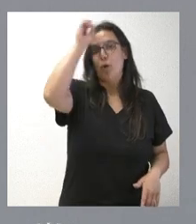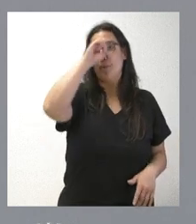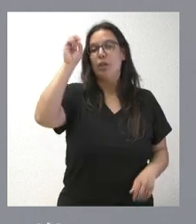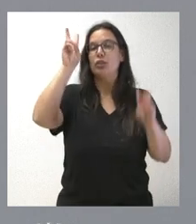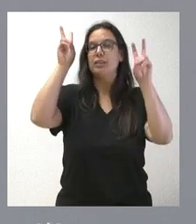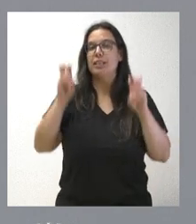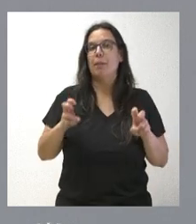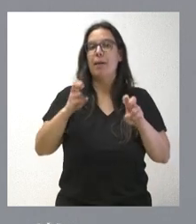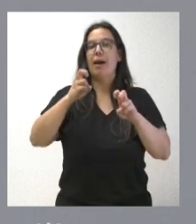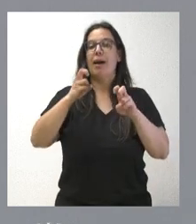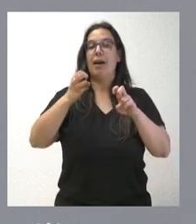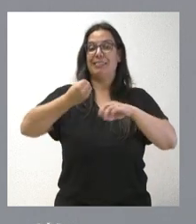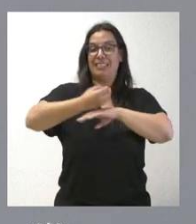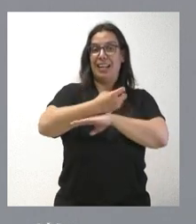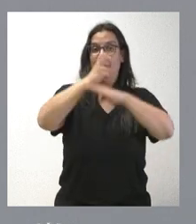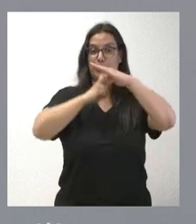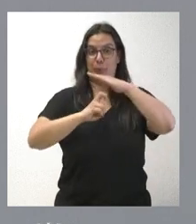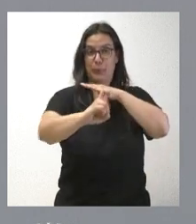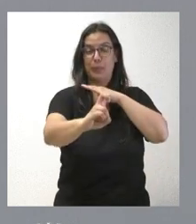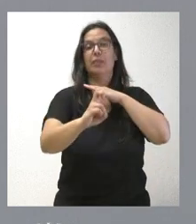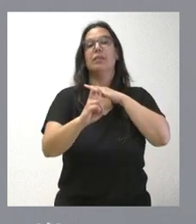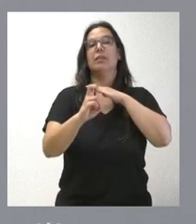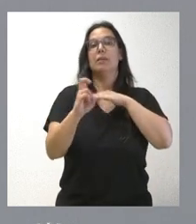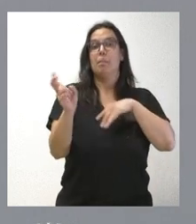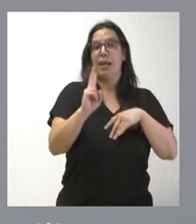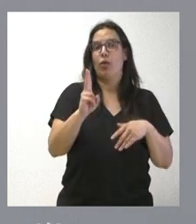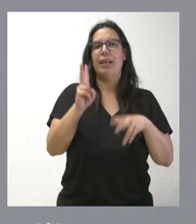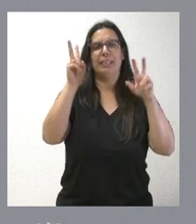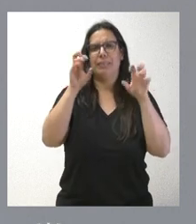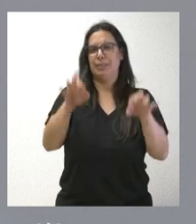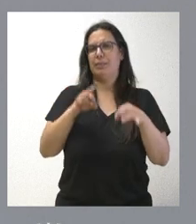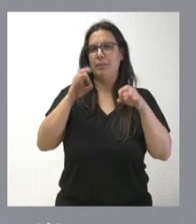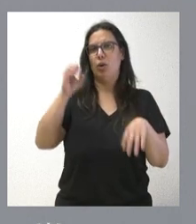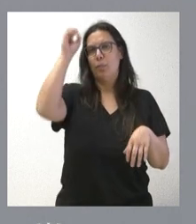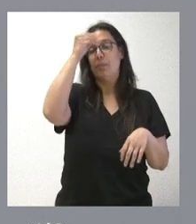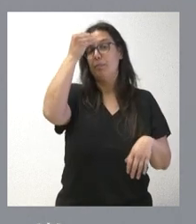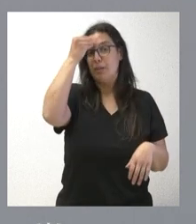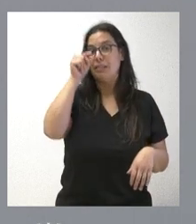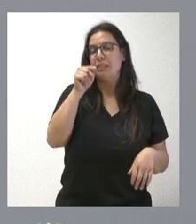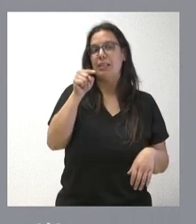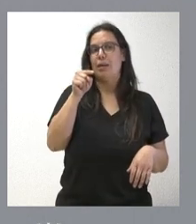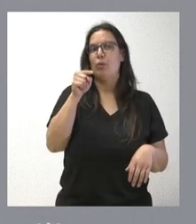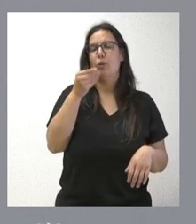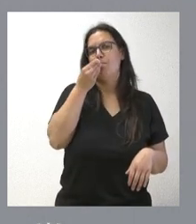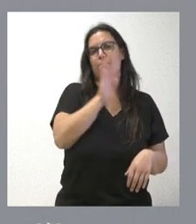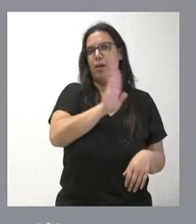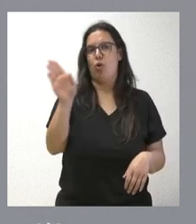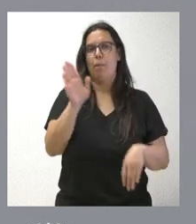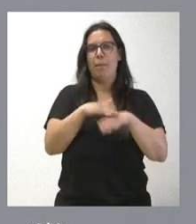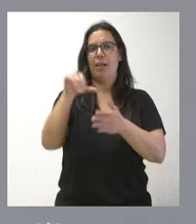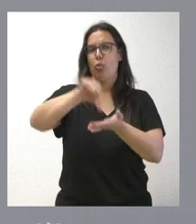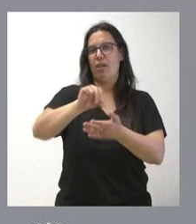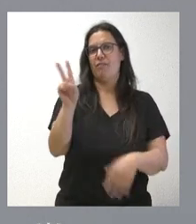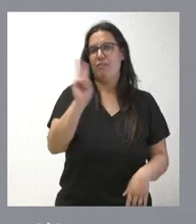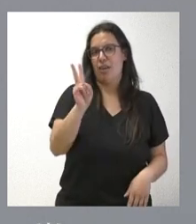tema del soterramiento en Valladolid que la hemos tenido siempre. Creemos que el soterramiento es la fórmula más deseable para Valladolid, la